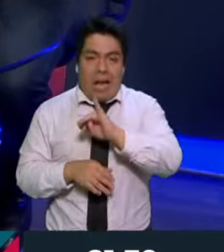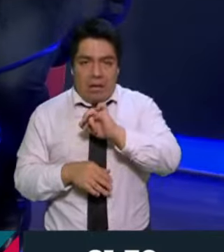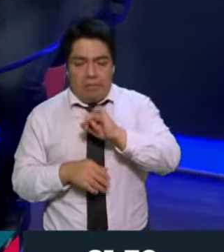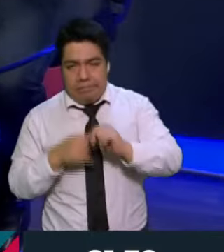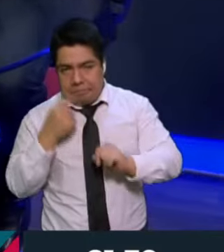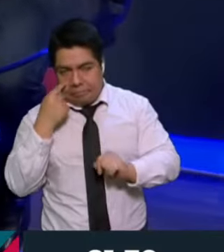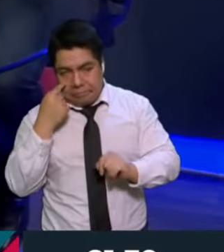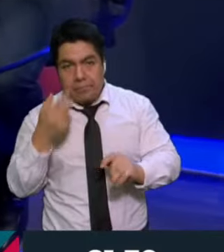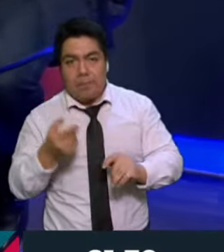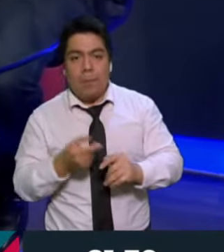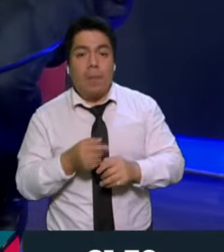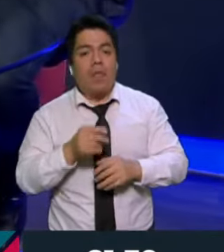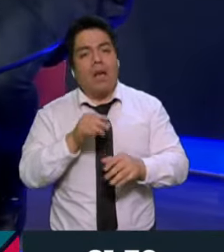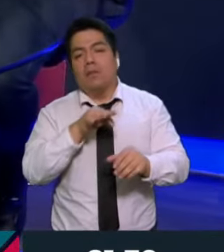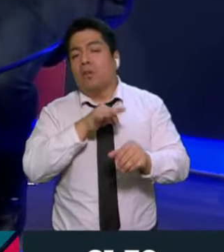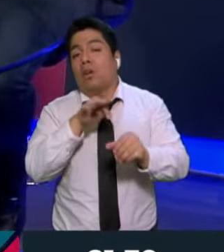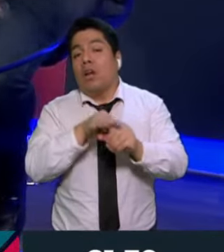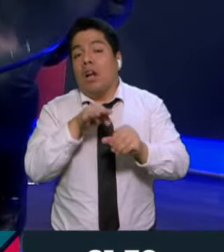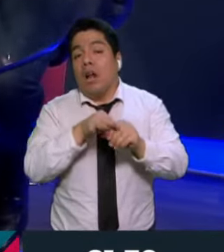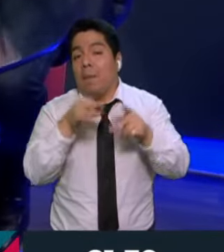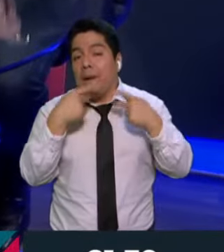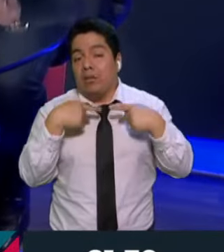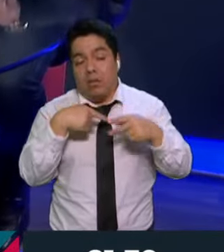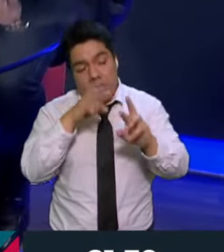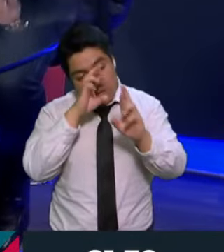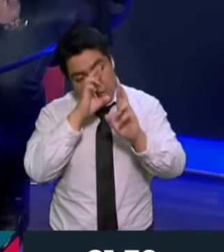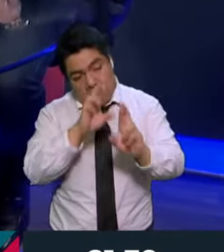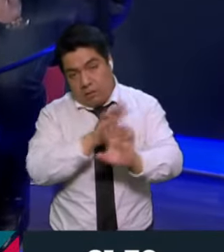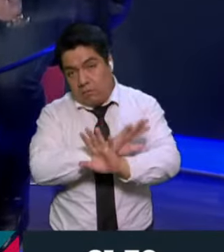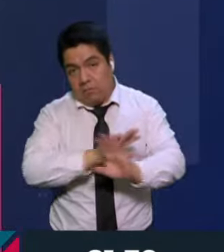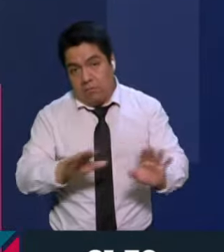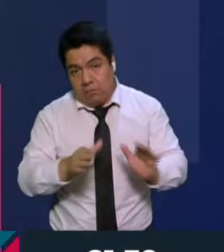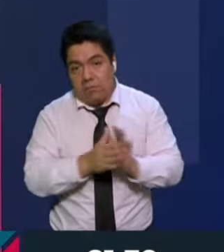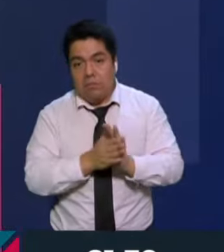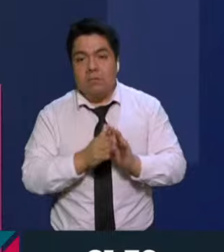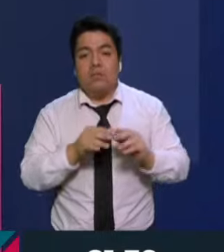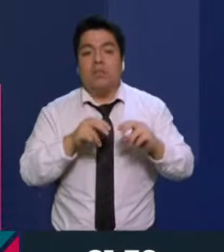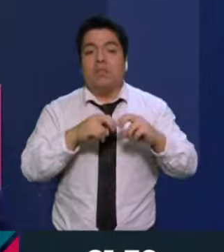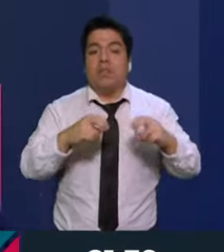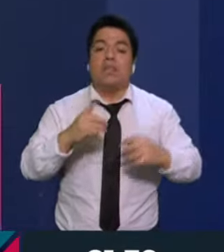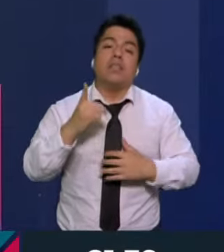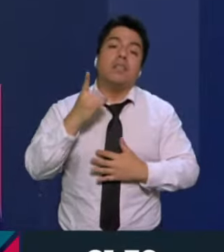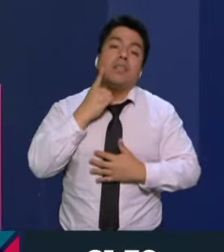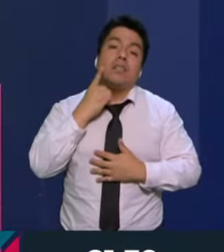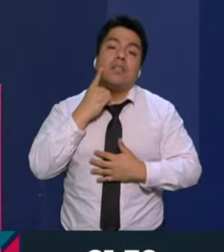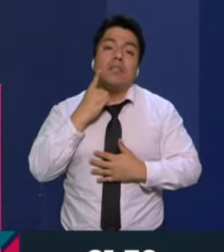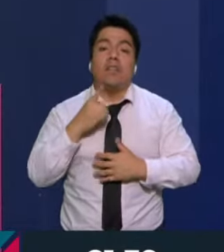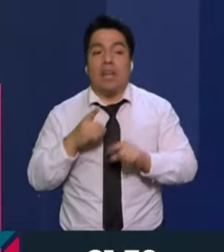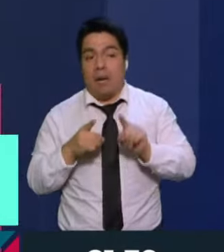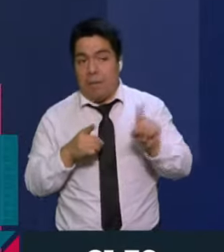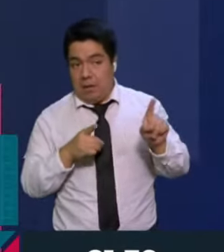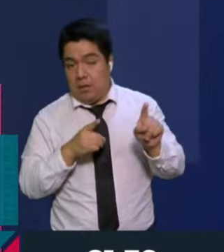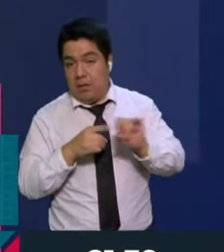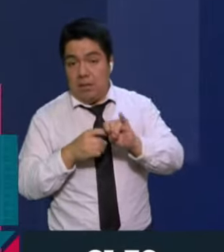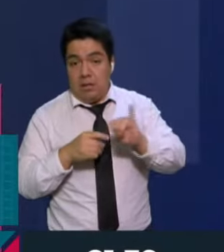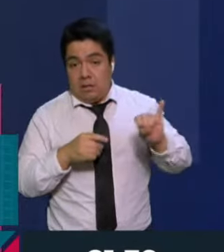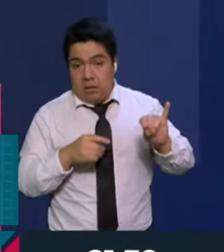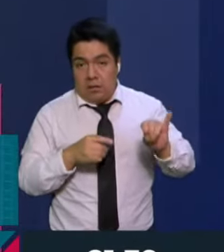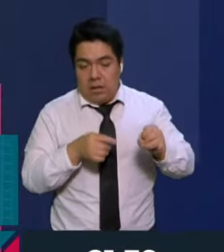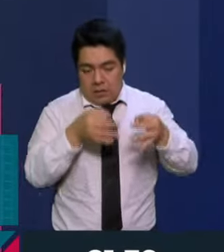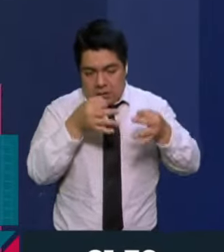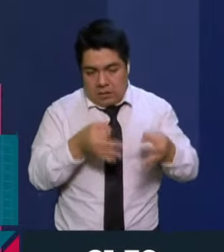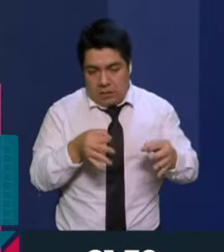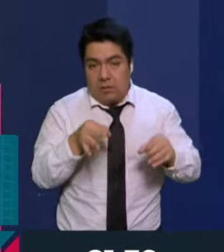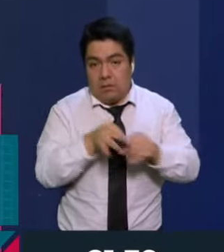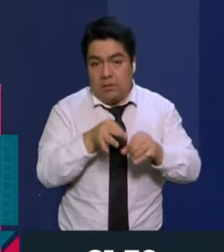nosotros estamos pidiendo es que se respete el voto popular. Ok. El número de diputados que les corresponden a la oposición sea de acuerdo